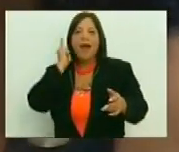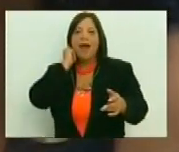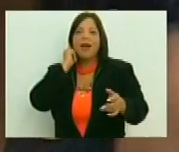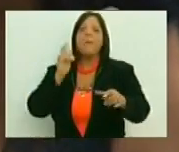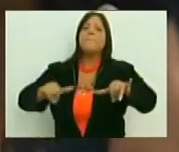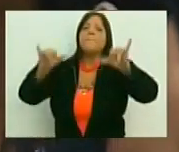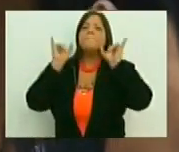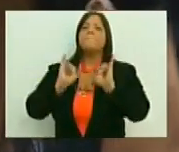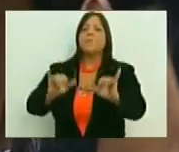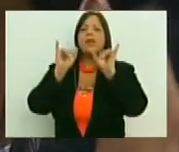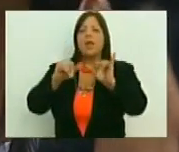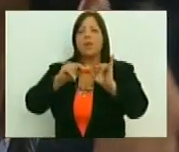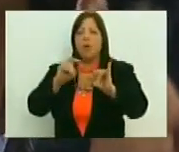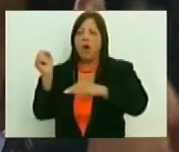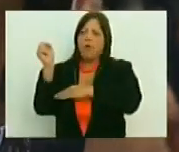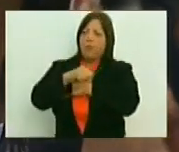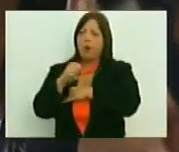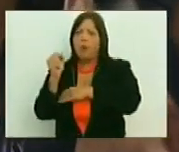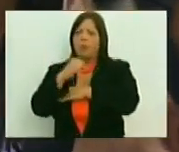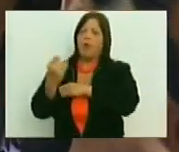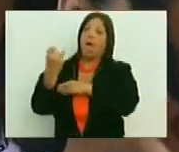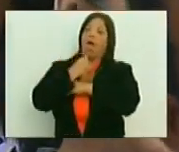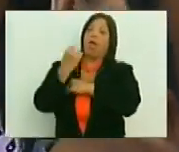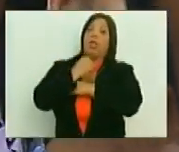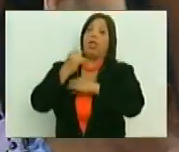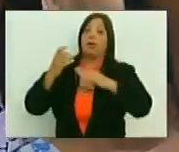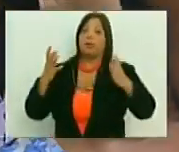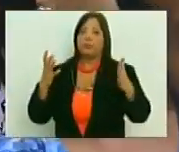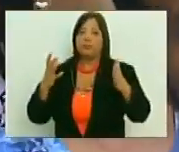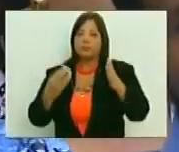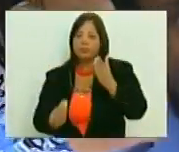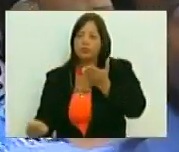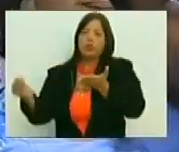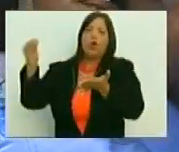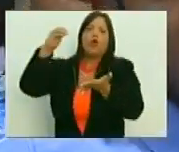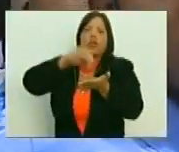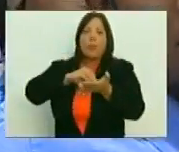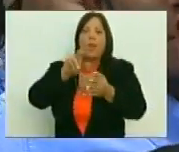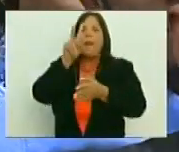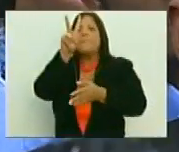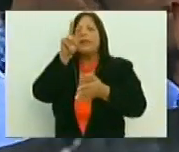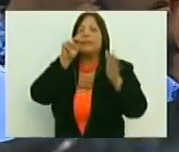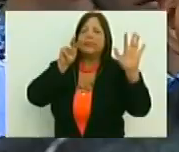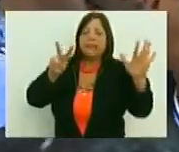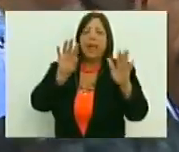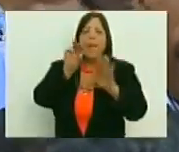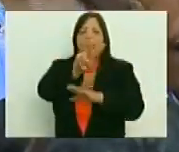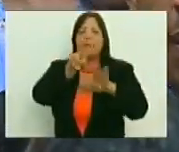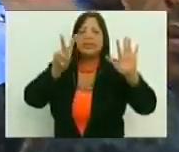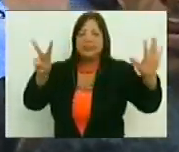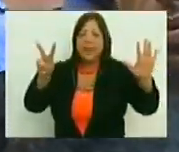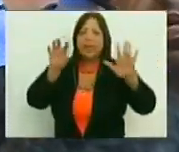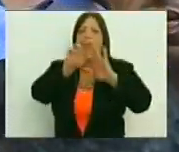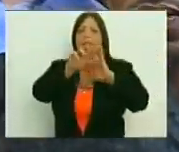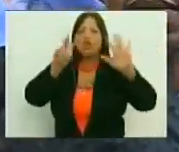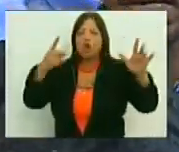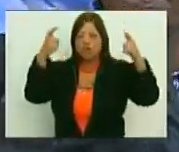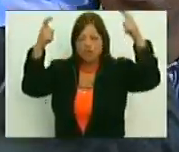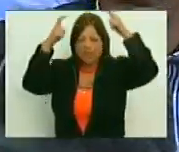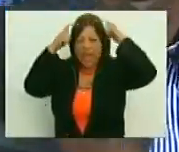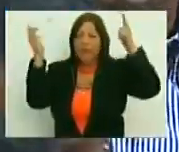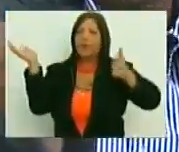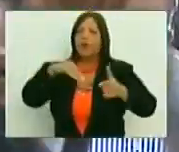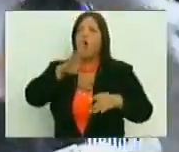ese mismo pueblo de derrota en derrota, que reaparece el 27 y 28 de febrero, y luego reaparece con Chávez,